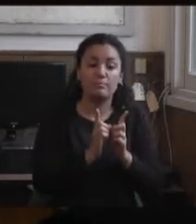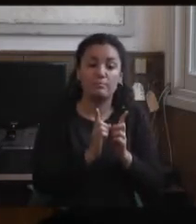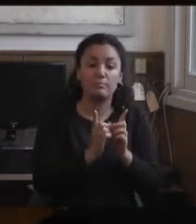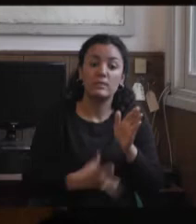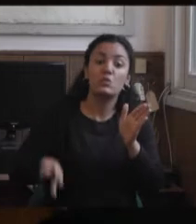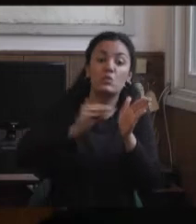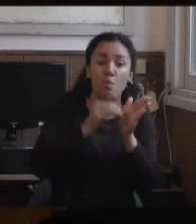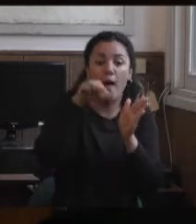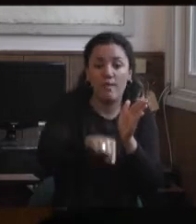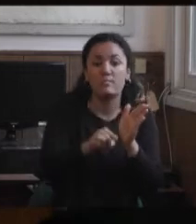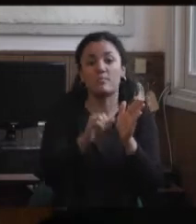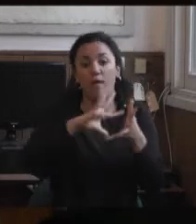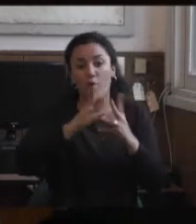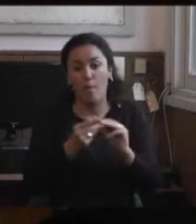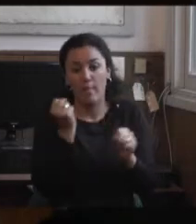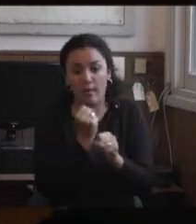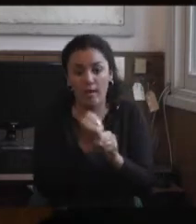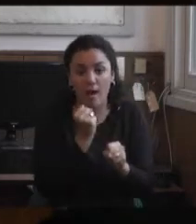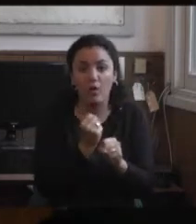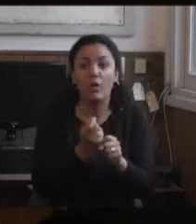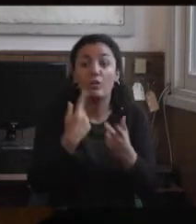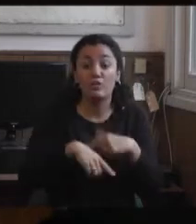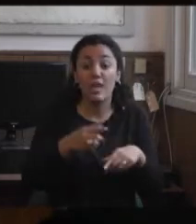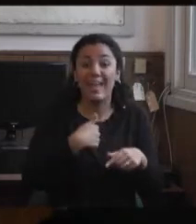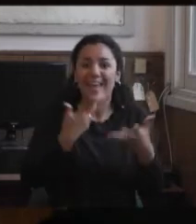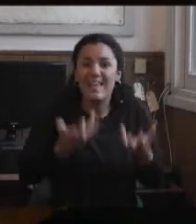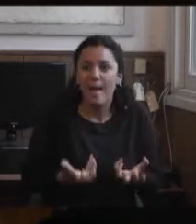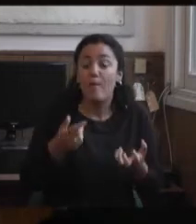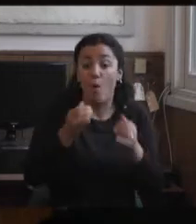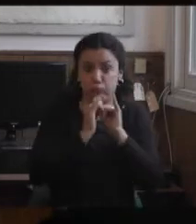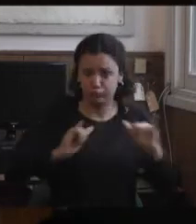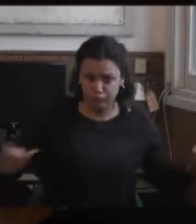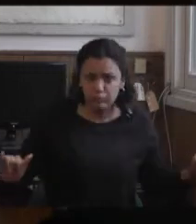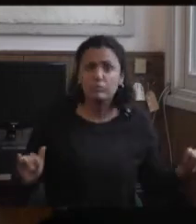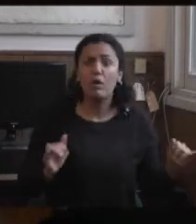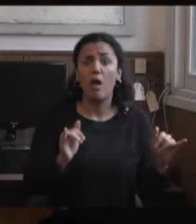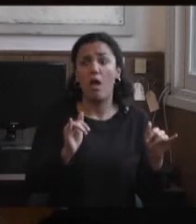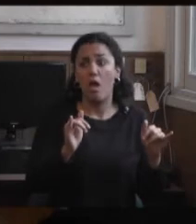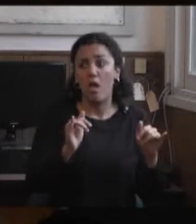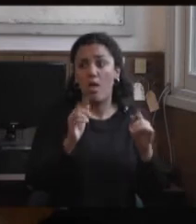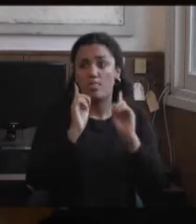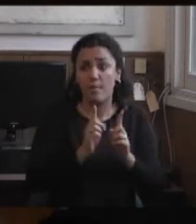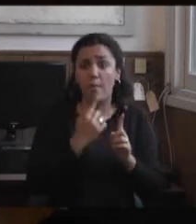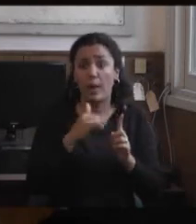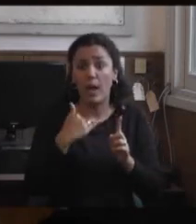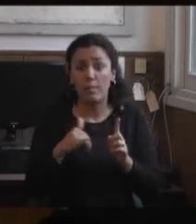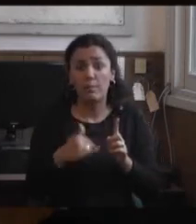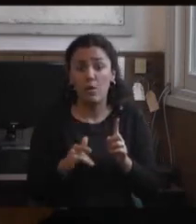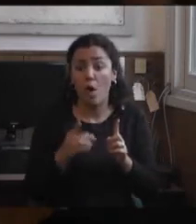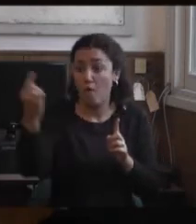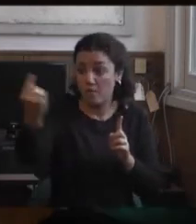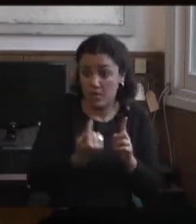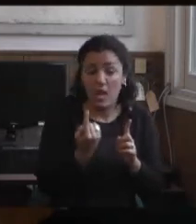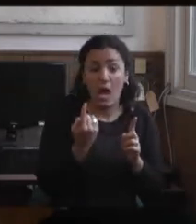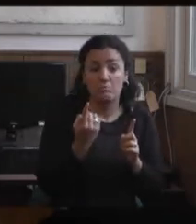que también por ese motivo definimos esa instancia acá. Nosotros hicimos la difusión y sabíamos que podía venir de pronto una persona con discapacidad